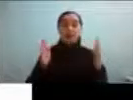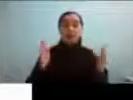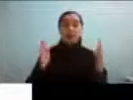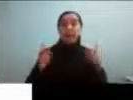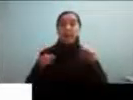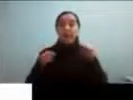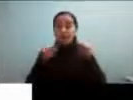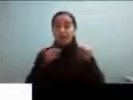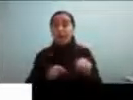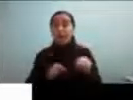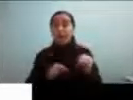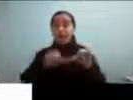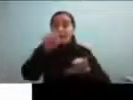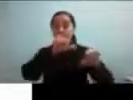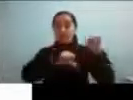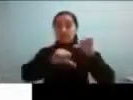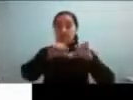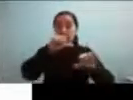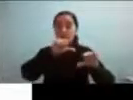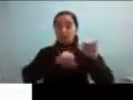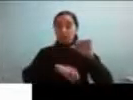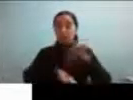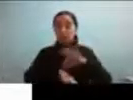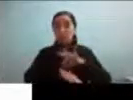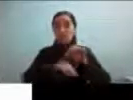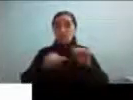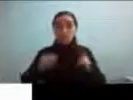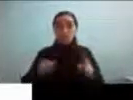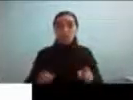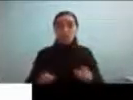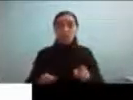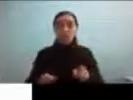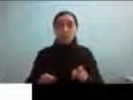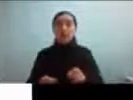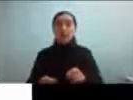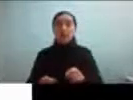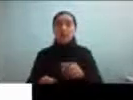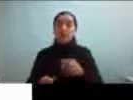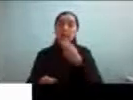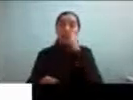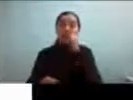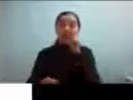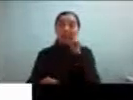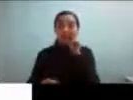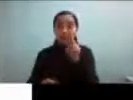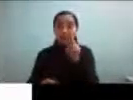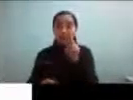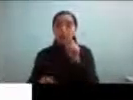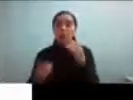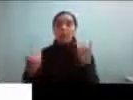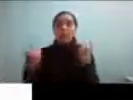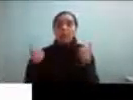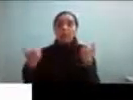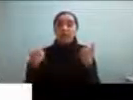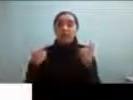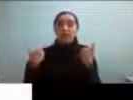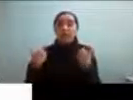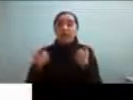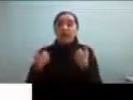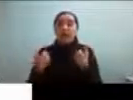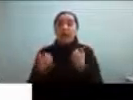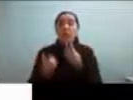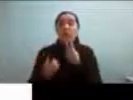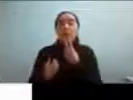nace mi pregunta en eso que tiene mucho que ver con la práctica clínica siempre con la vida diaria y cómo